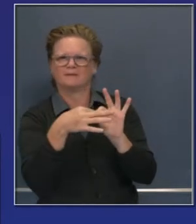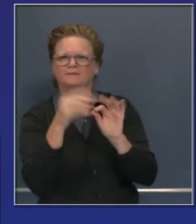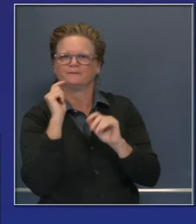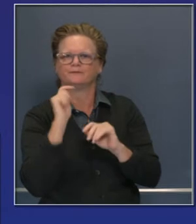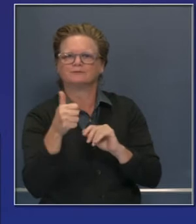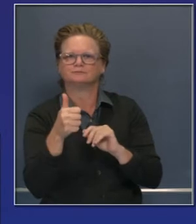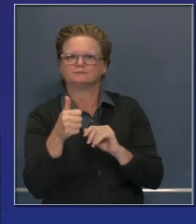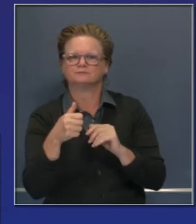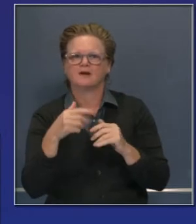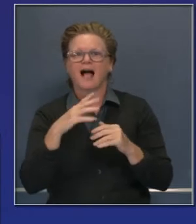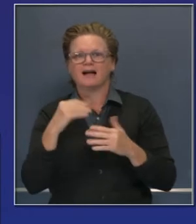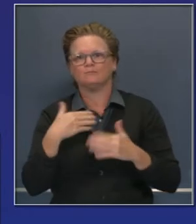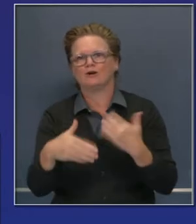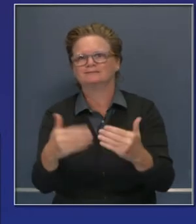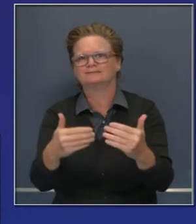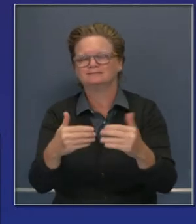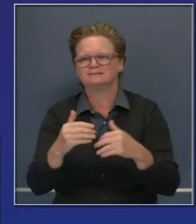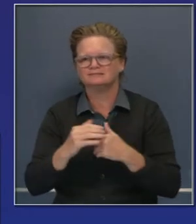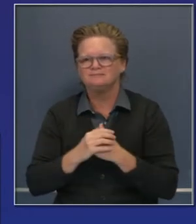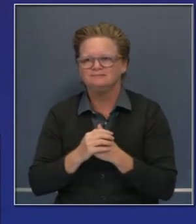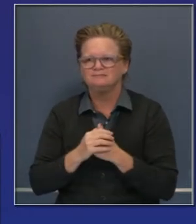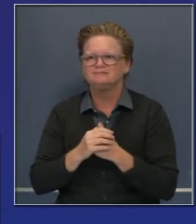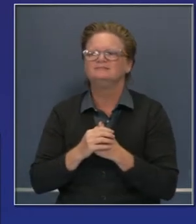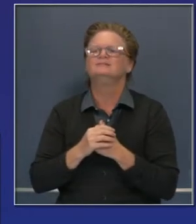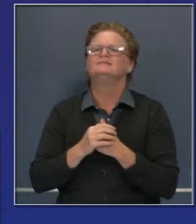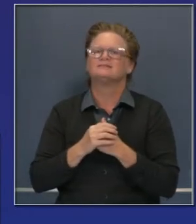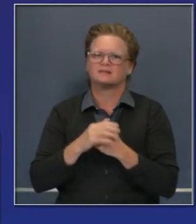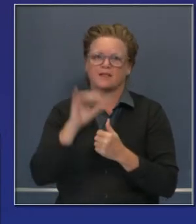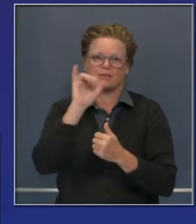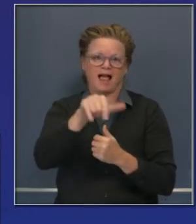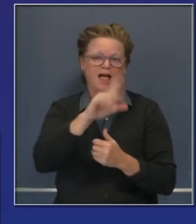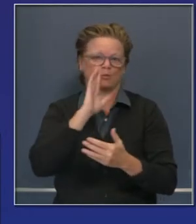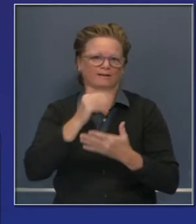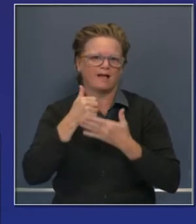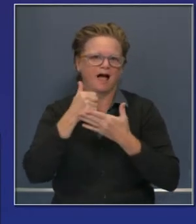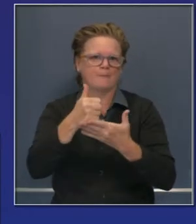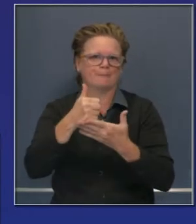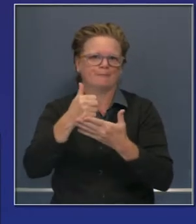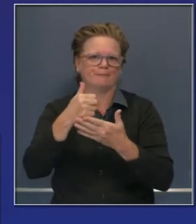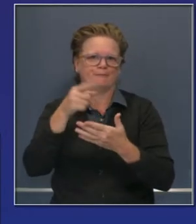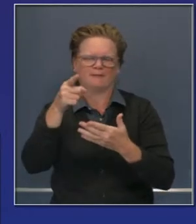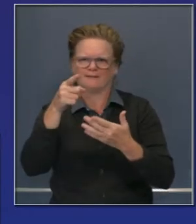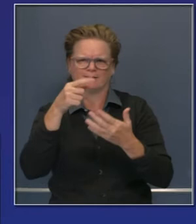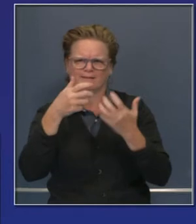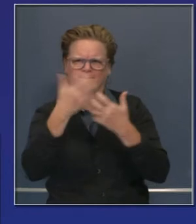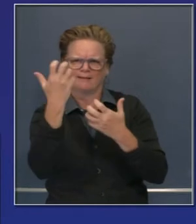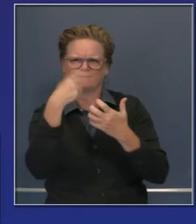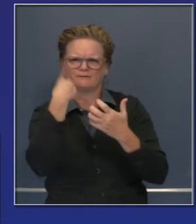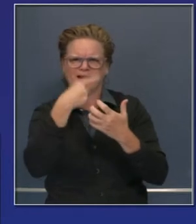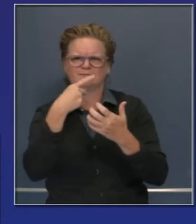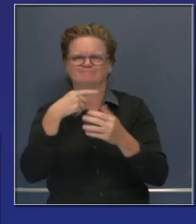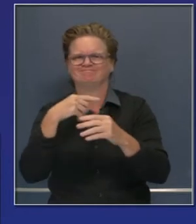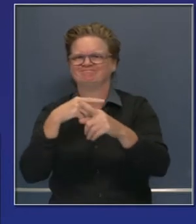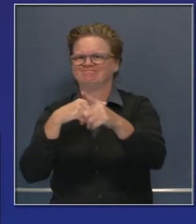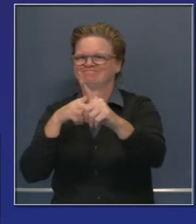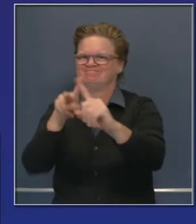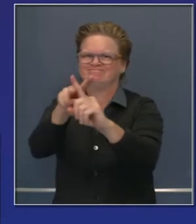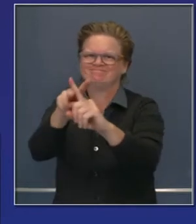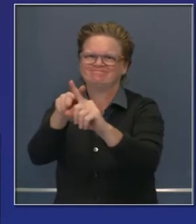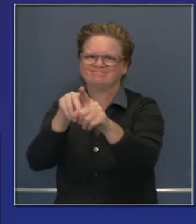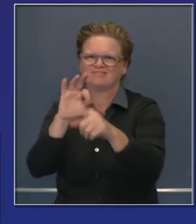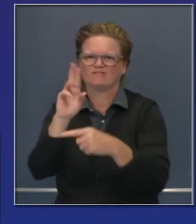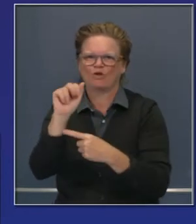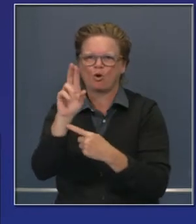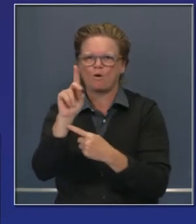exclusivamente, pero considerablemente mitigar el fraude. Estamos conscientes ahora de cinco estados que están en el